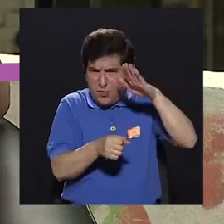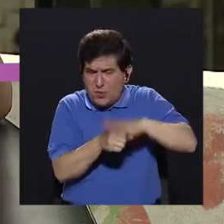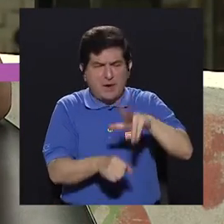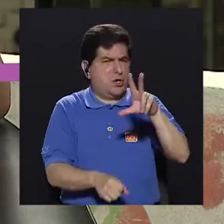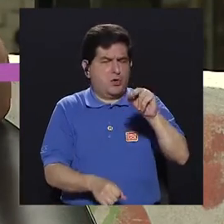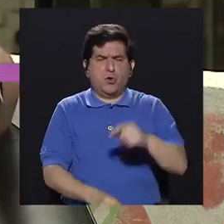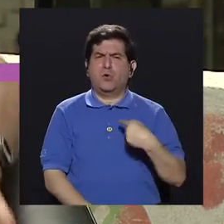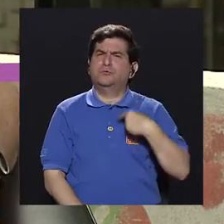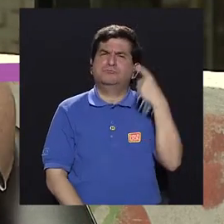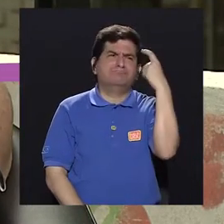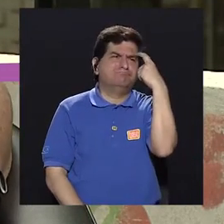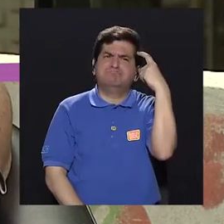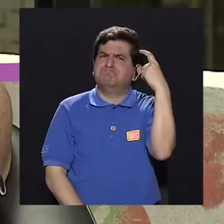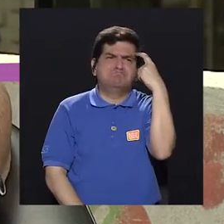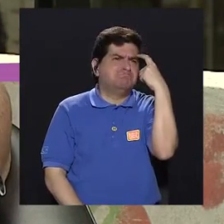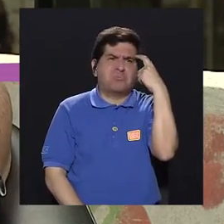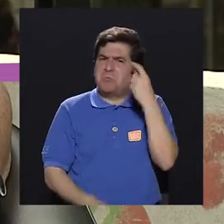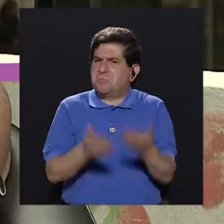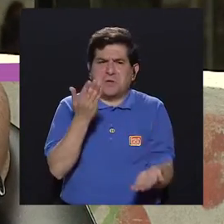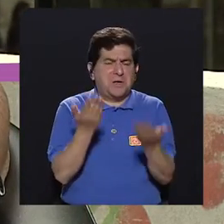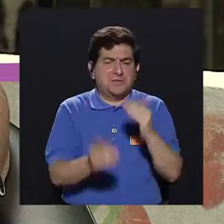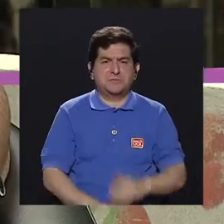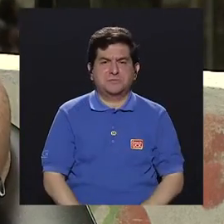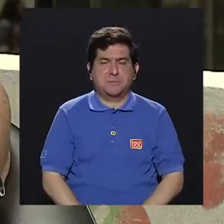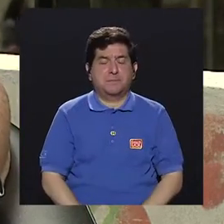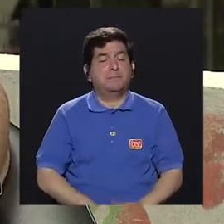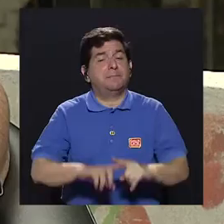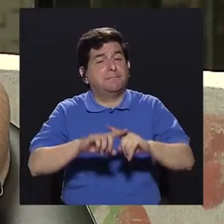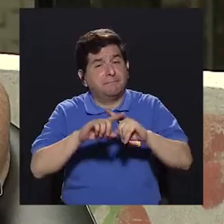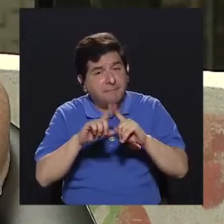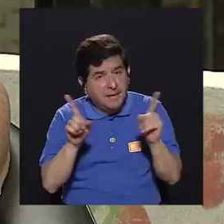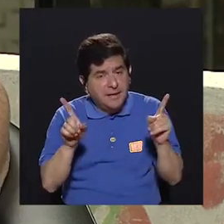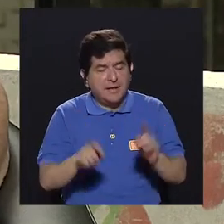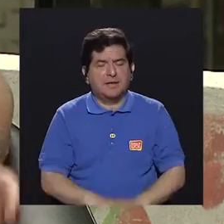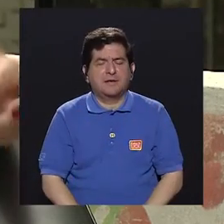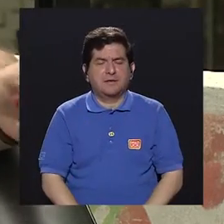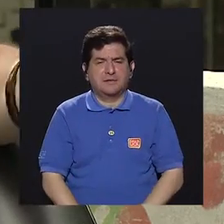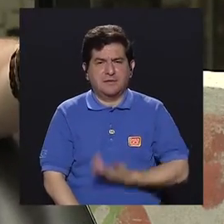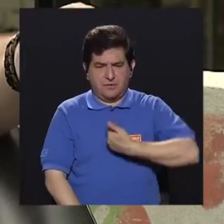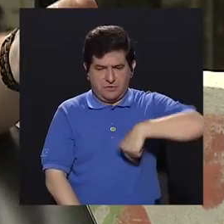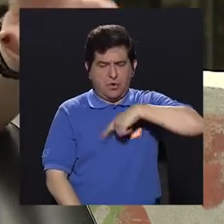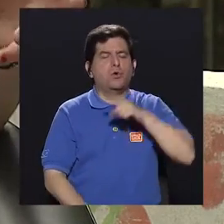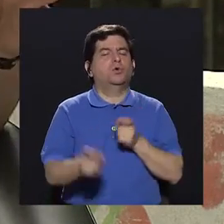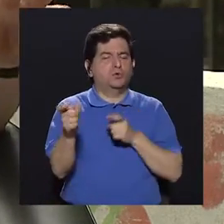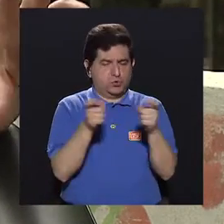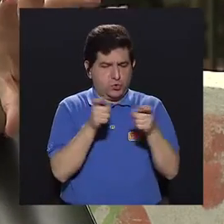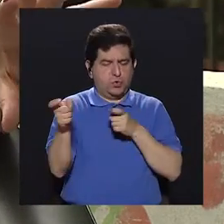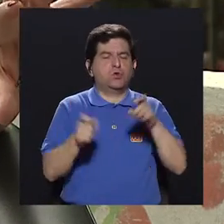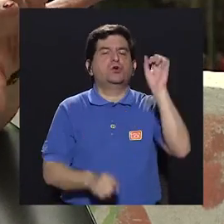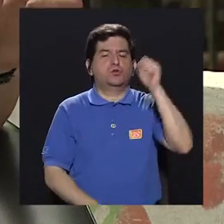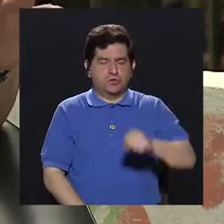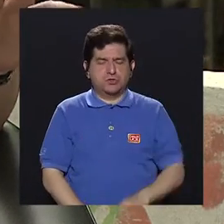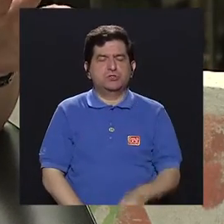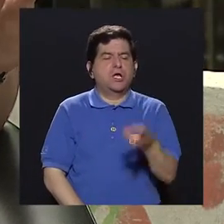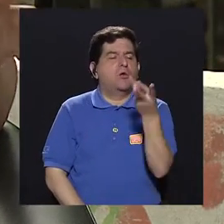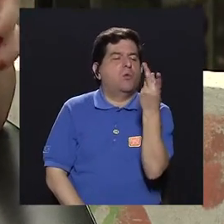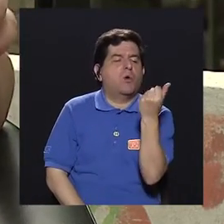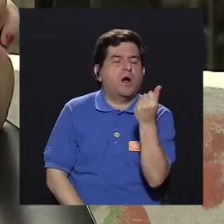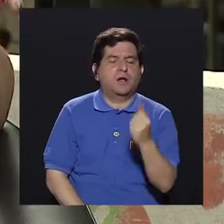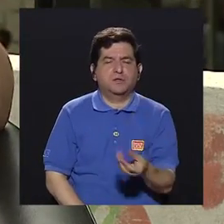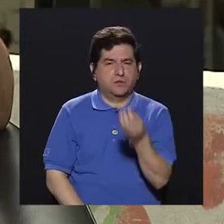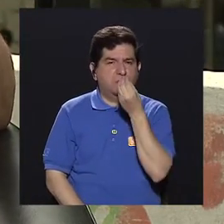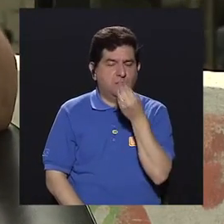Yo no pensaría tan así. Lo que sí es que sí tenemos que regular, digamos, el consumo.